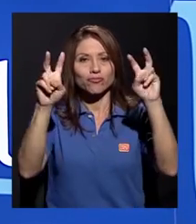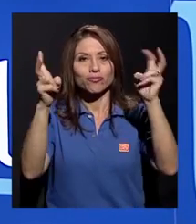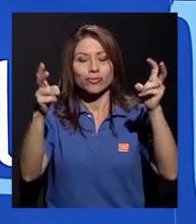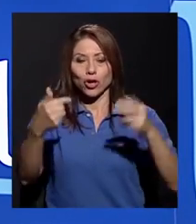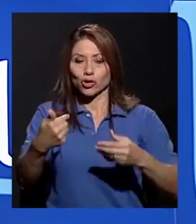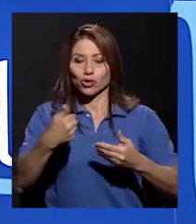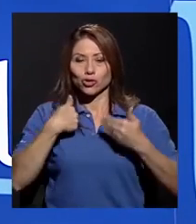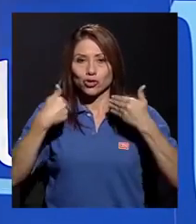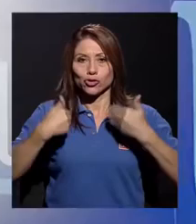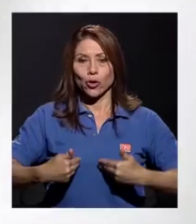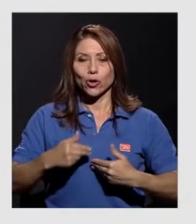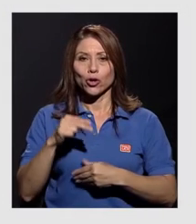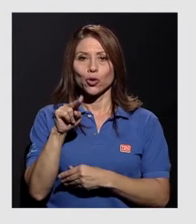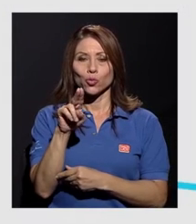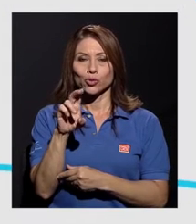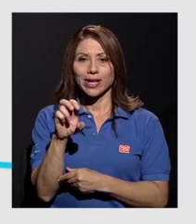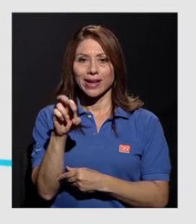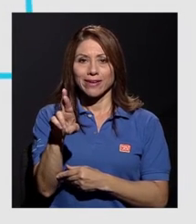UCR.